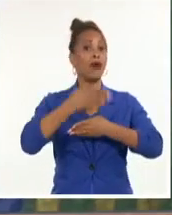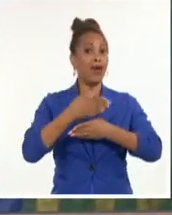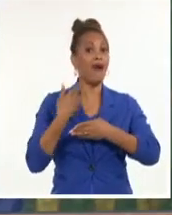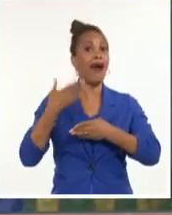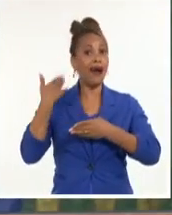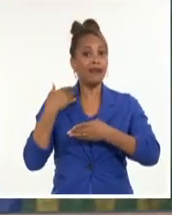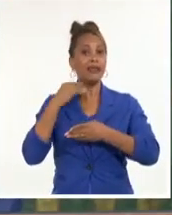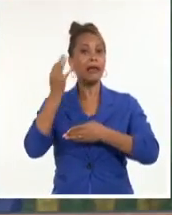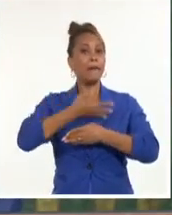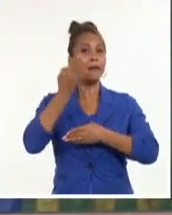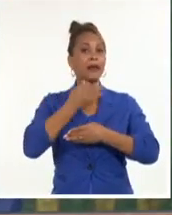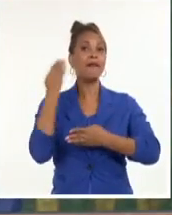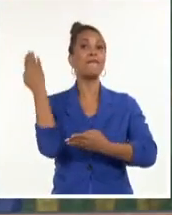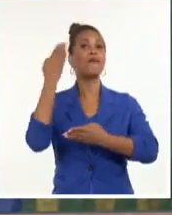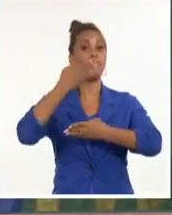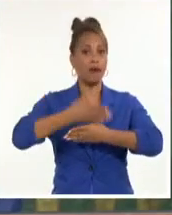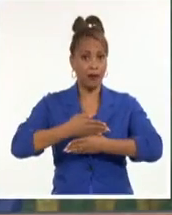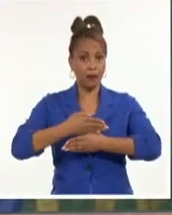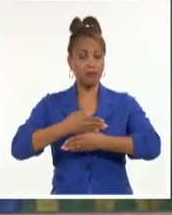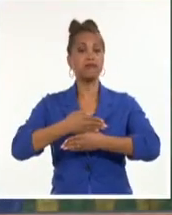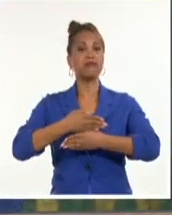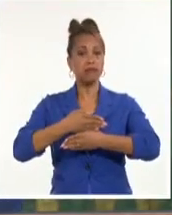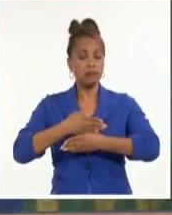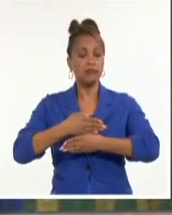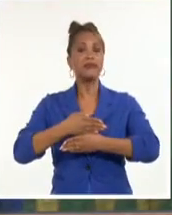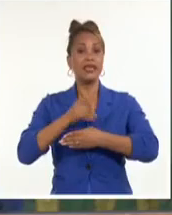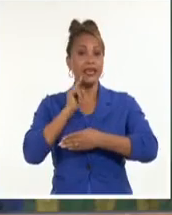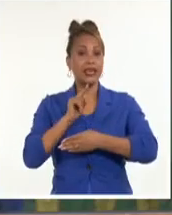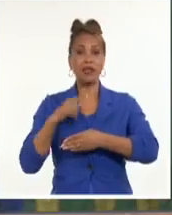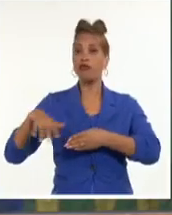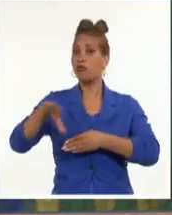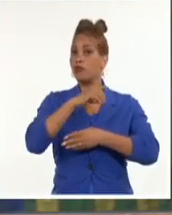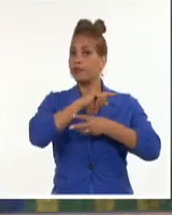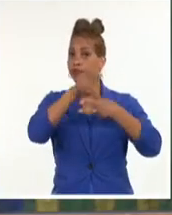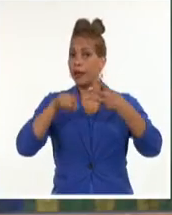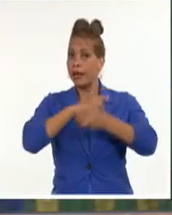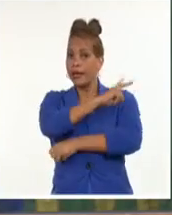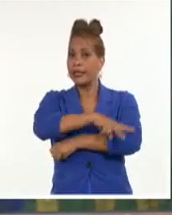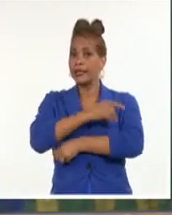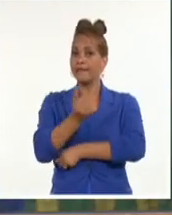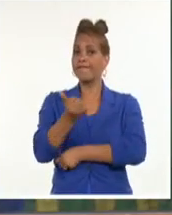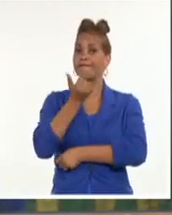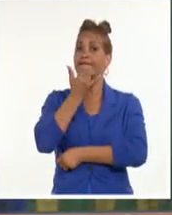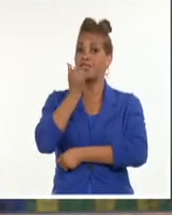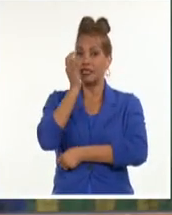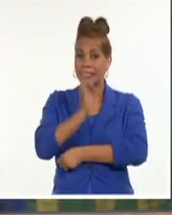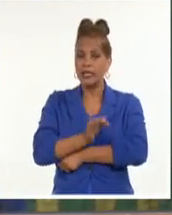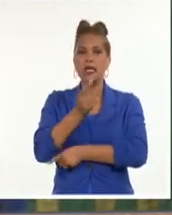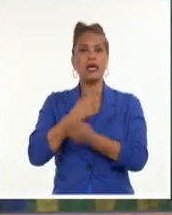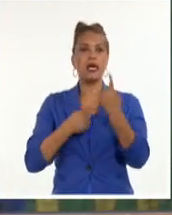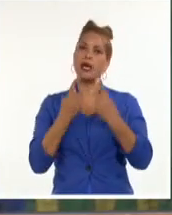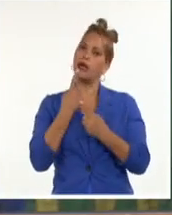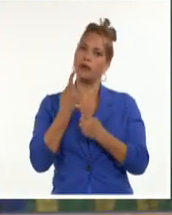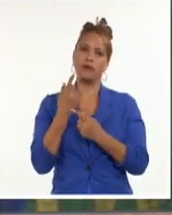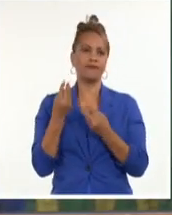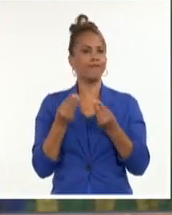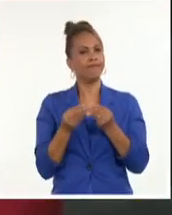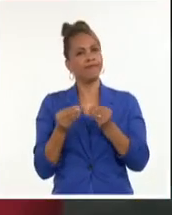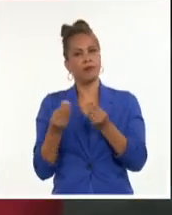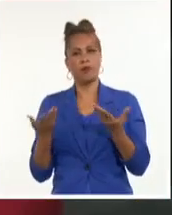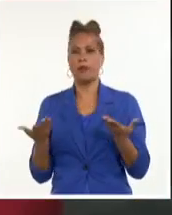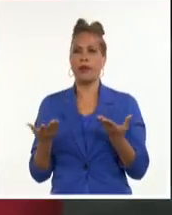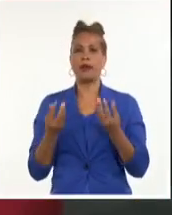económico, comercial y financiero a lo que están sometidos estos pueblos, estos países, es algo inmoral, por lo menos